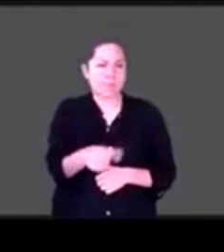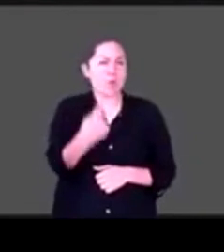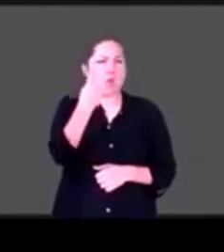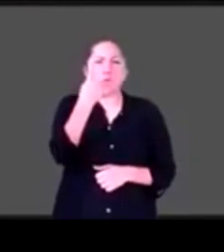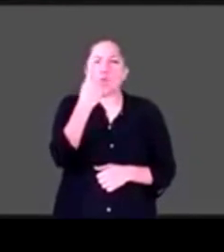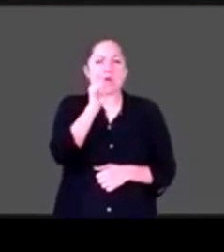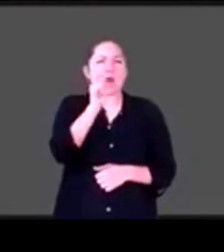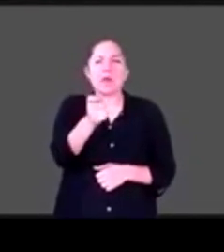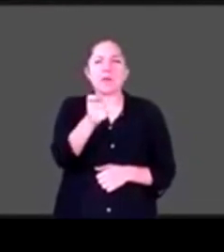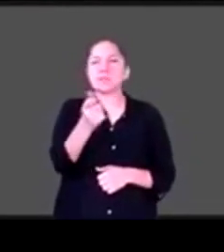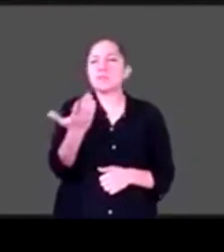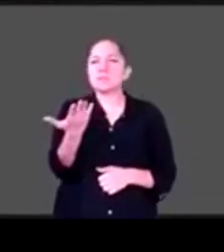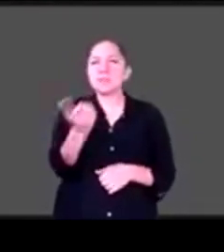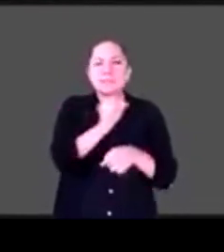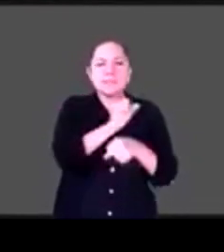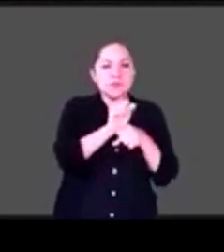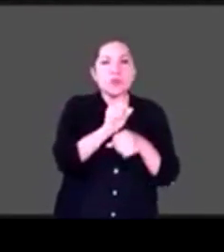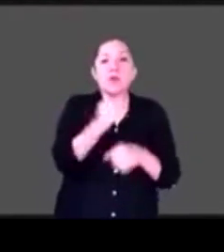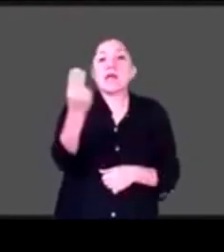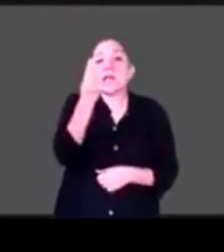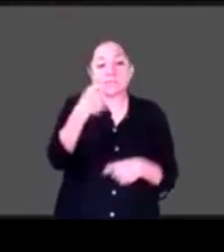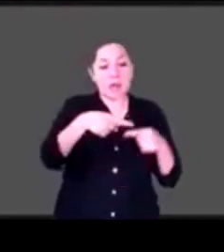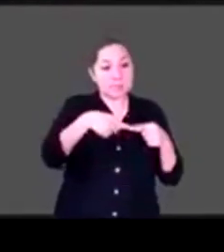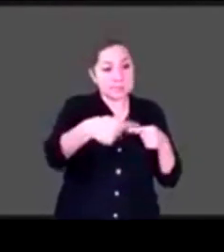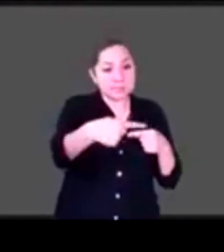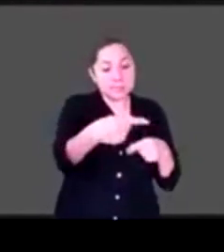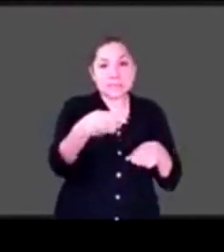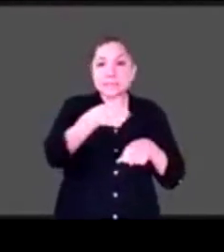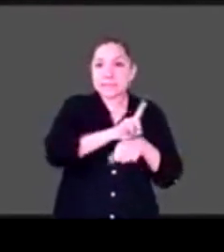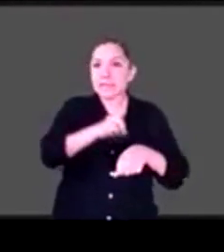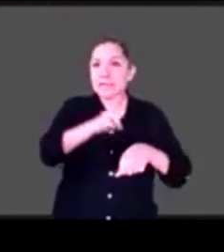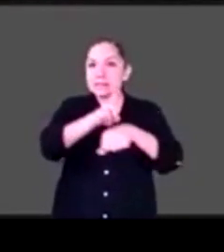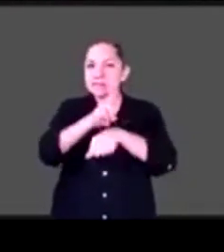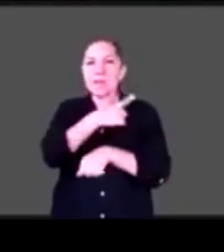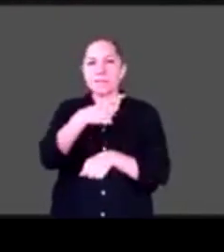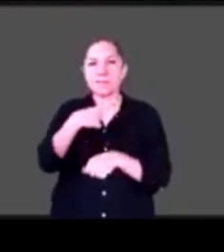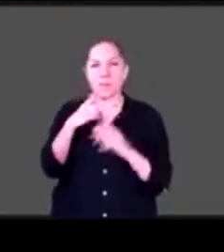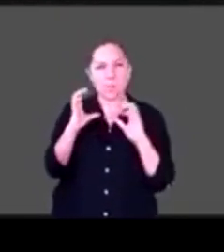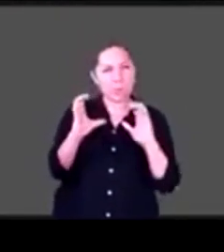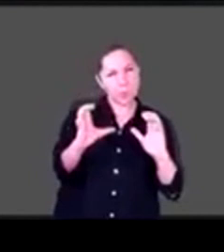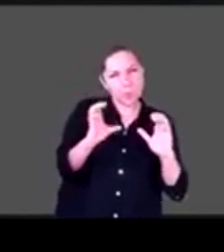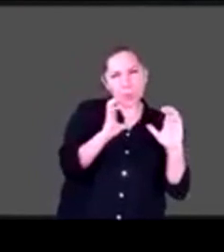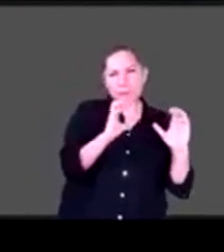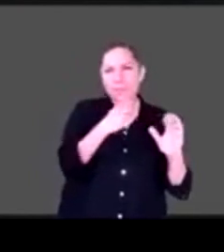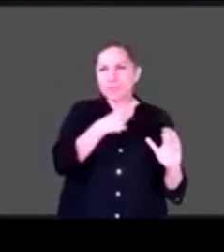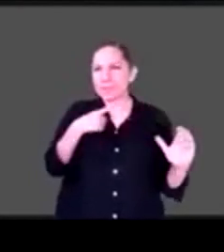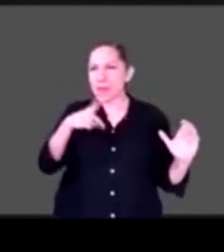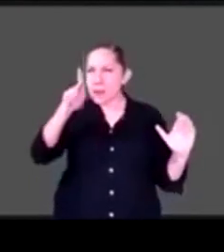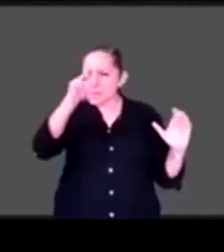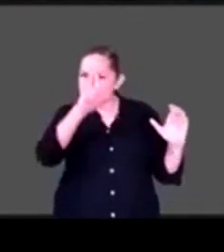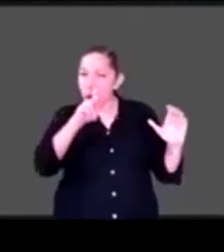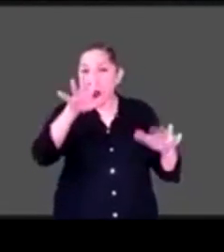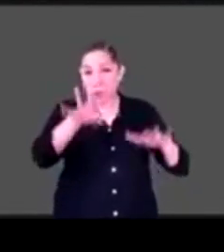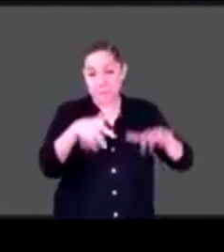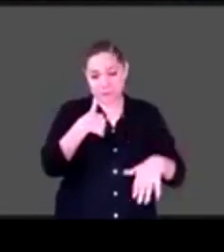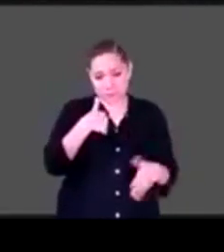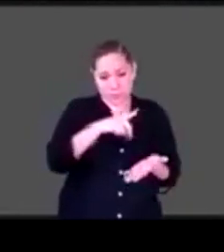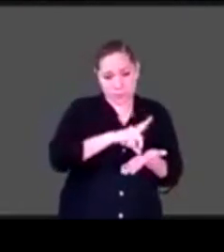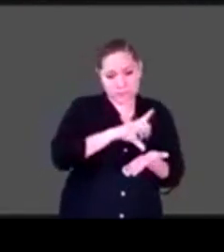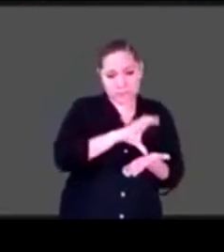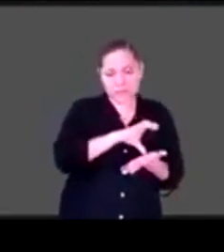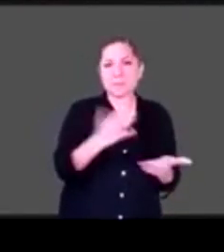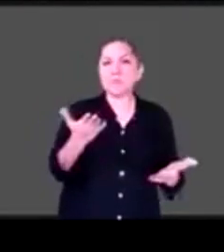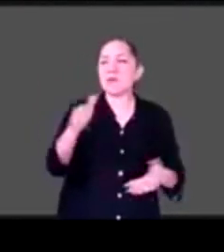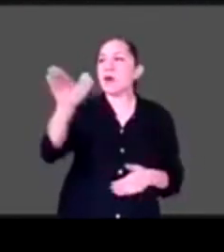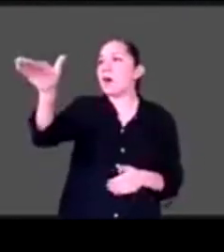cotidiano de ser prudente. De cuando tienes una discapacidad como la mía y tienes que pedir ayuda para una serie de cosas a lo